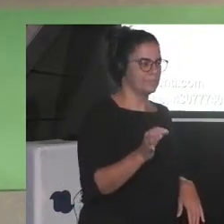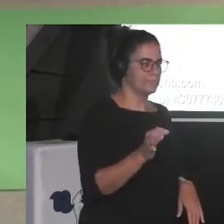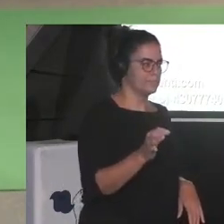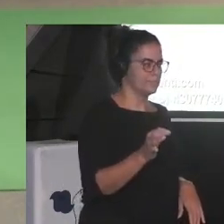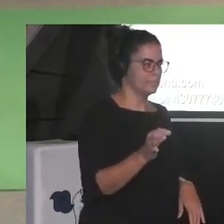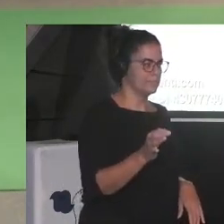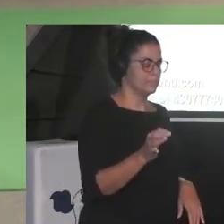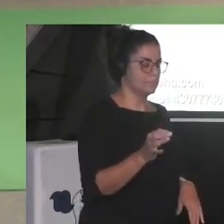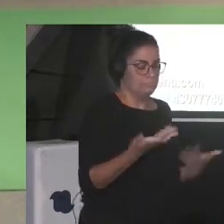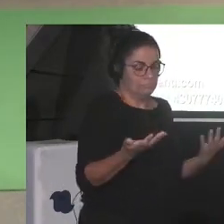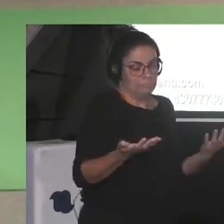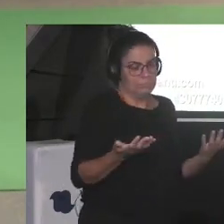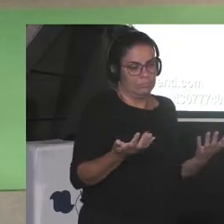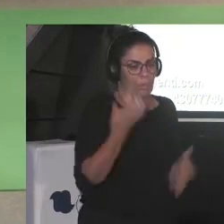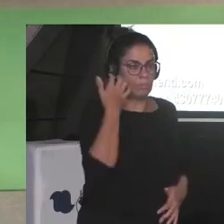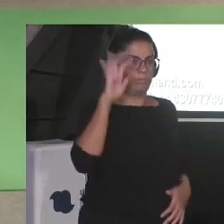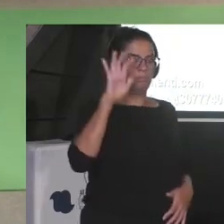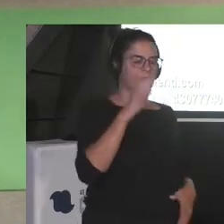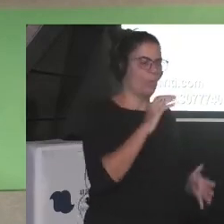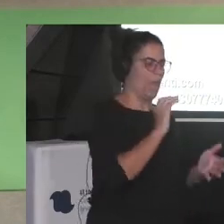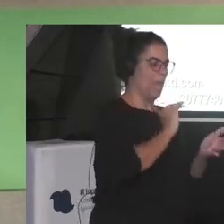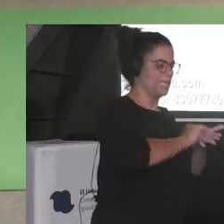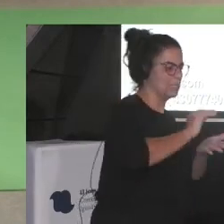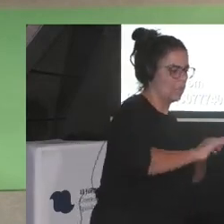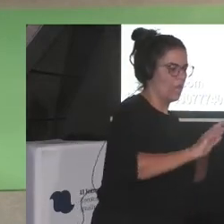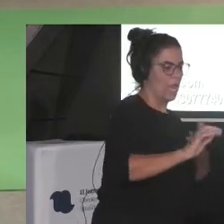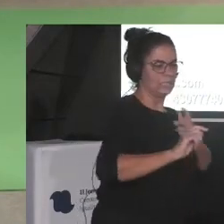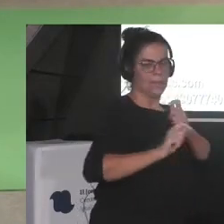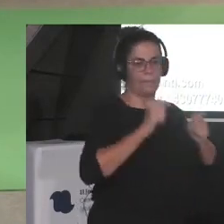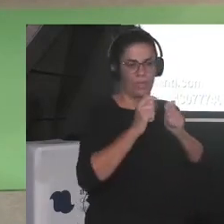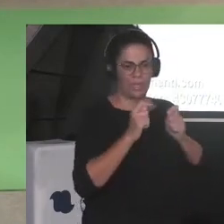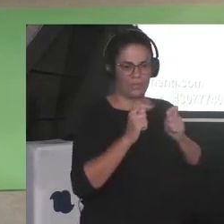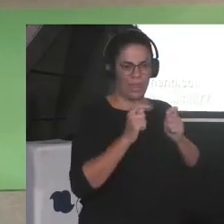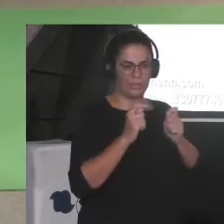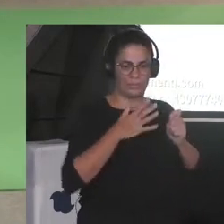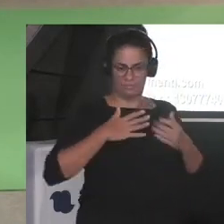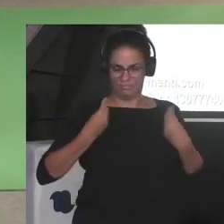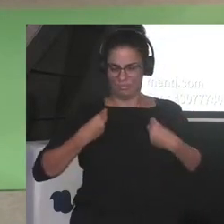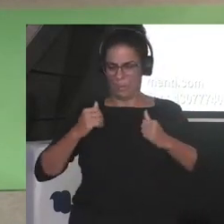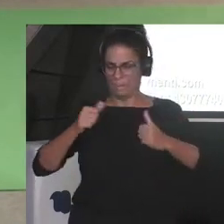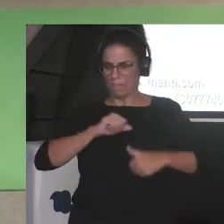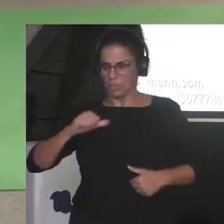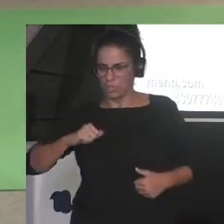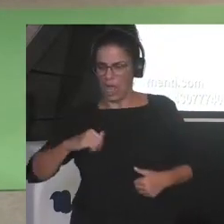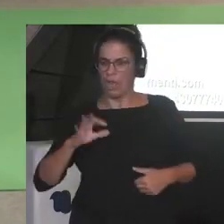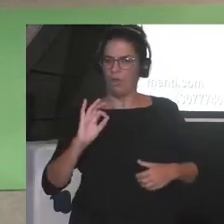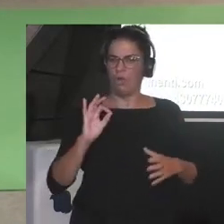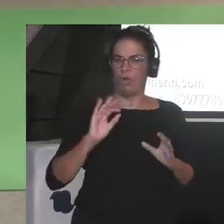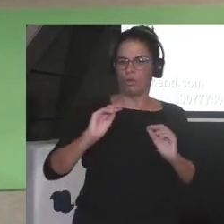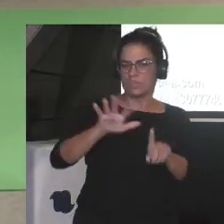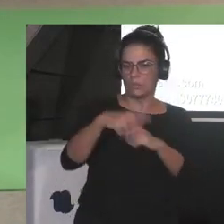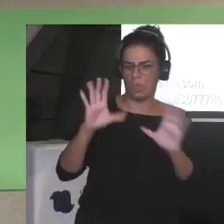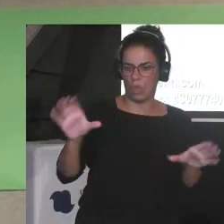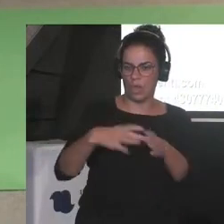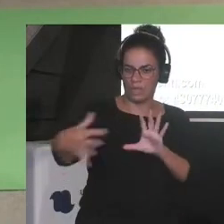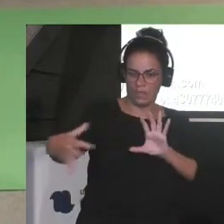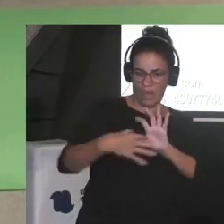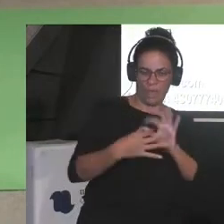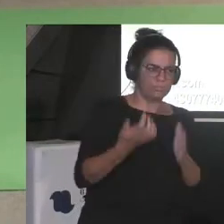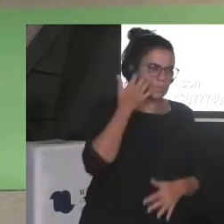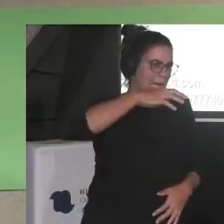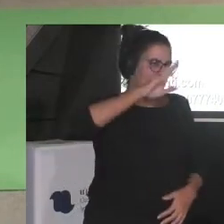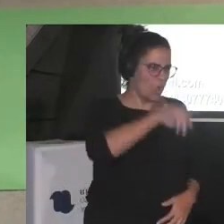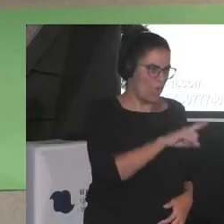escritoras y que seamos periodistas que estamos conectando todo el rato lo personal con lo colectivo no es un poco lo que traté de contar en mi